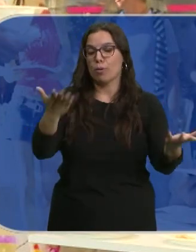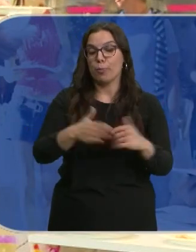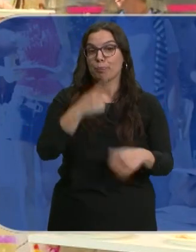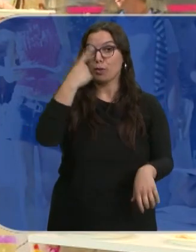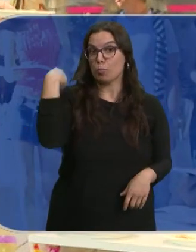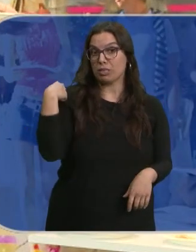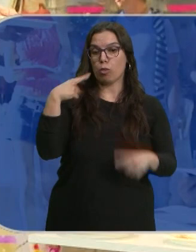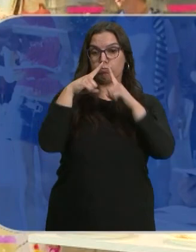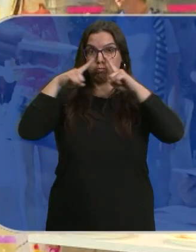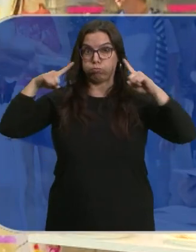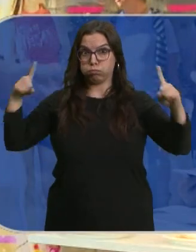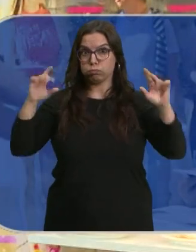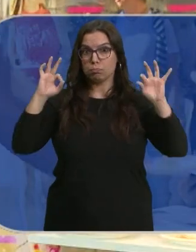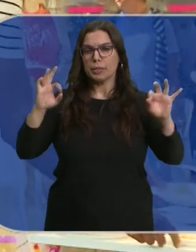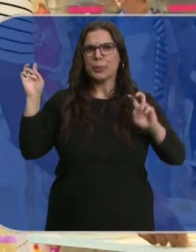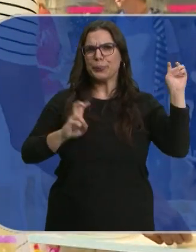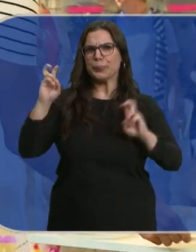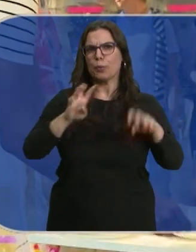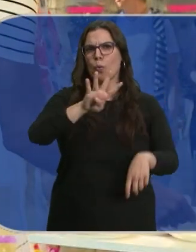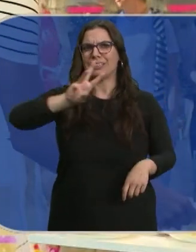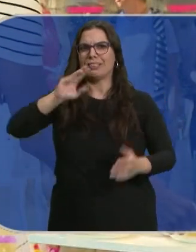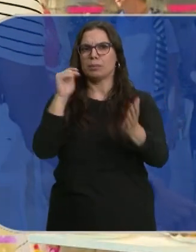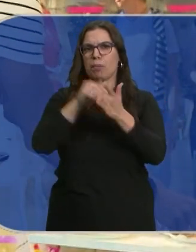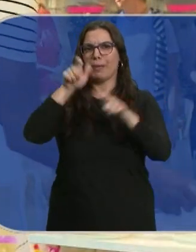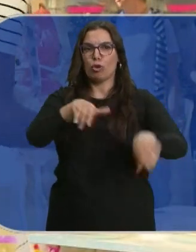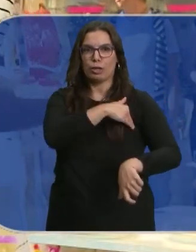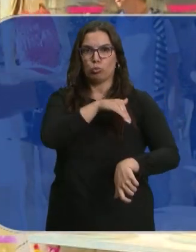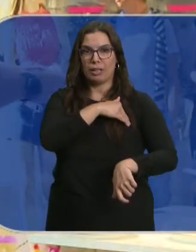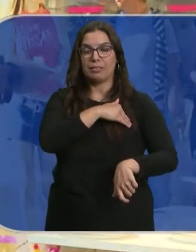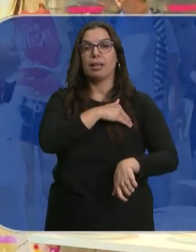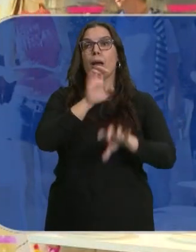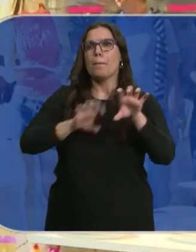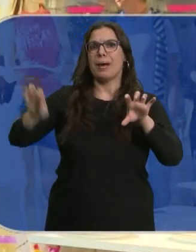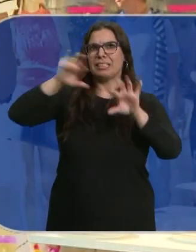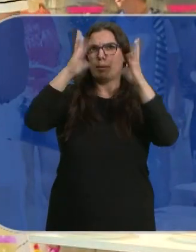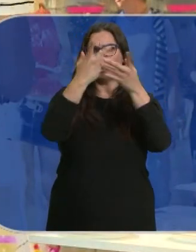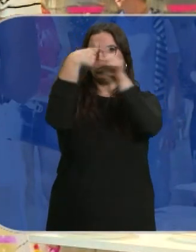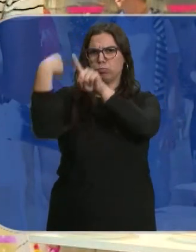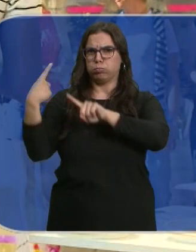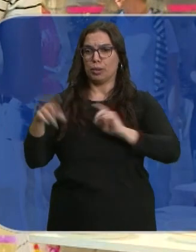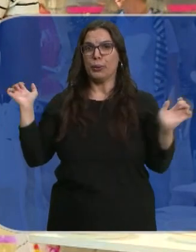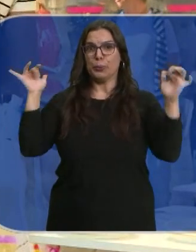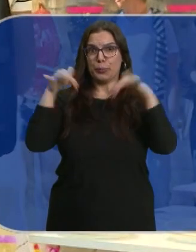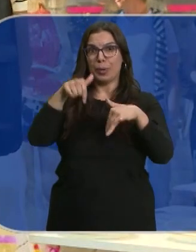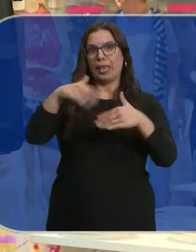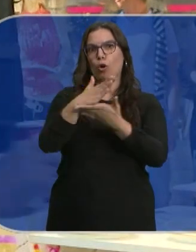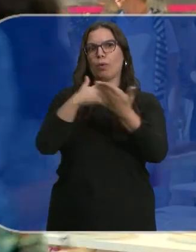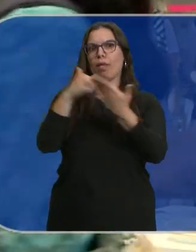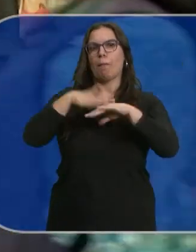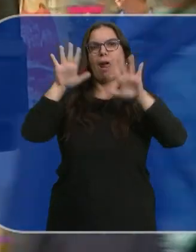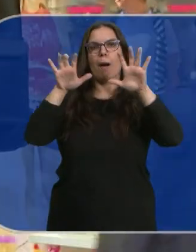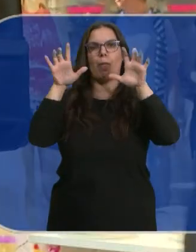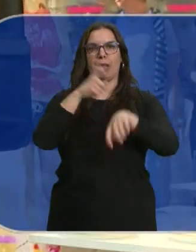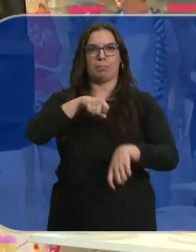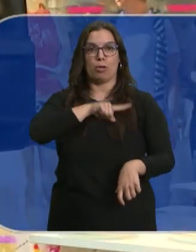pasado, a lo largo de 2022, vinieron 43.000 estudiantes de distintos países del mundo para aprender español a nuestra comunidad. Además,